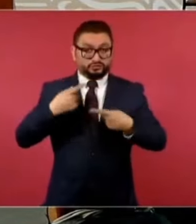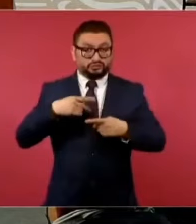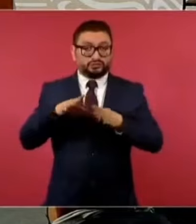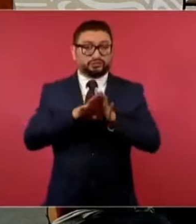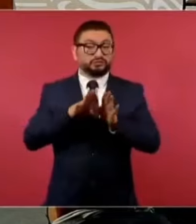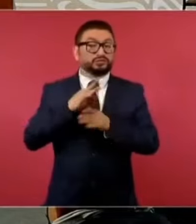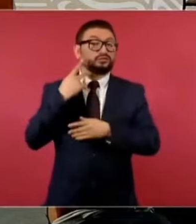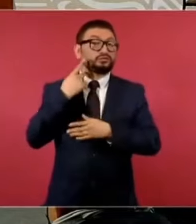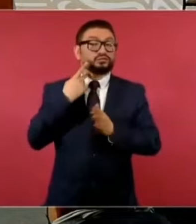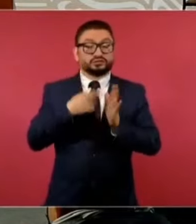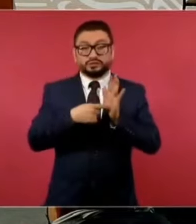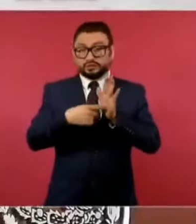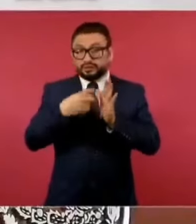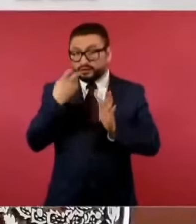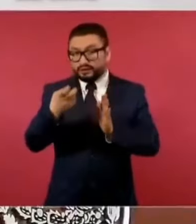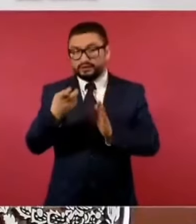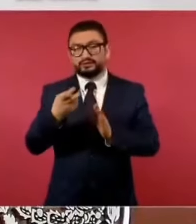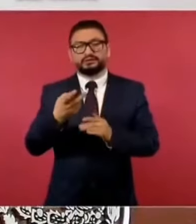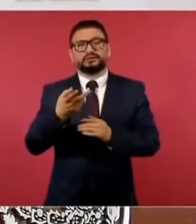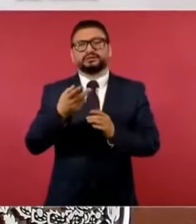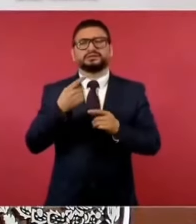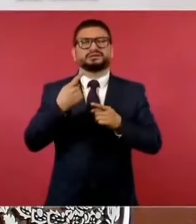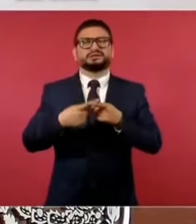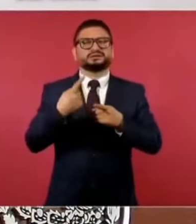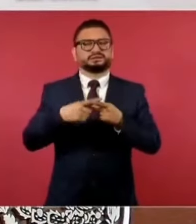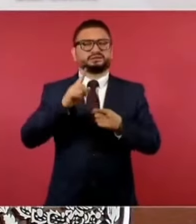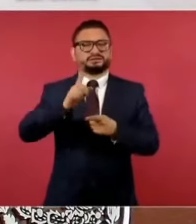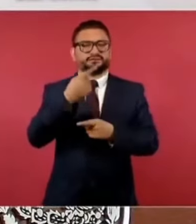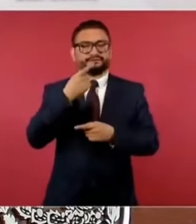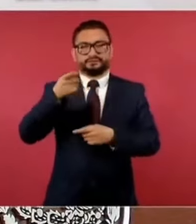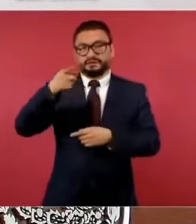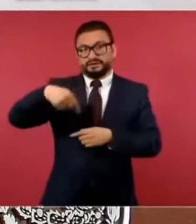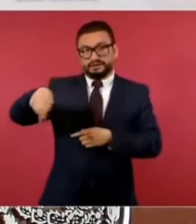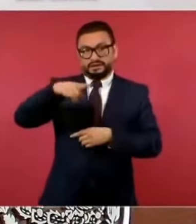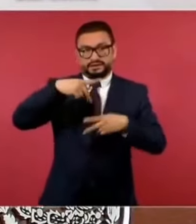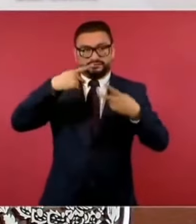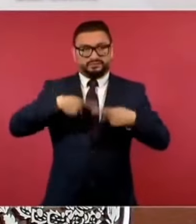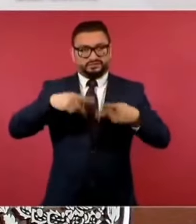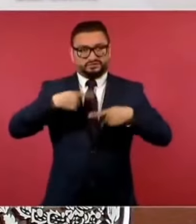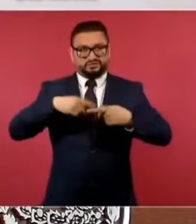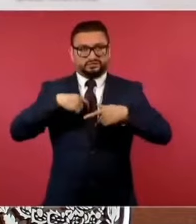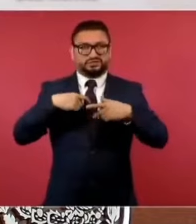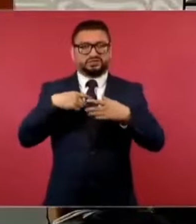que son aquellas personas que están en la lucha política.